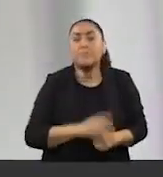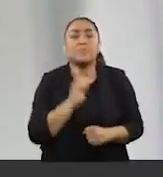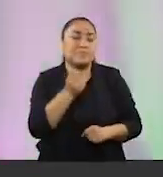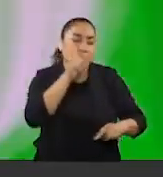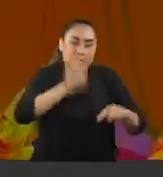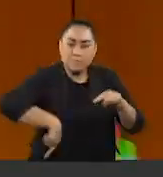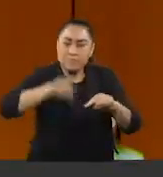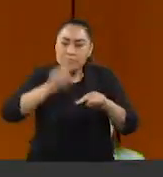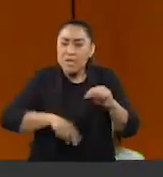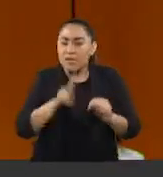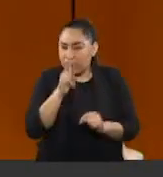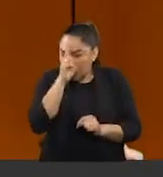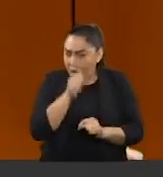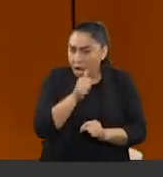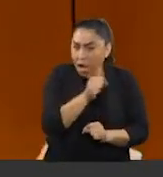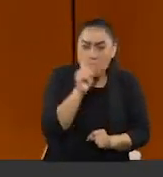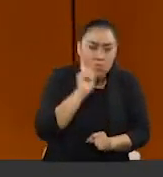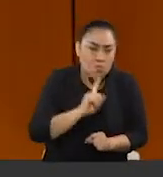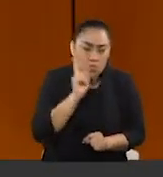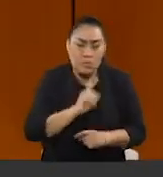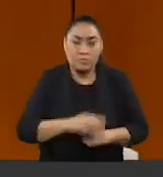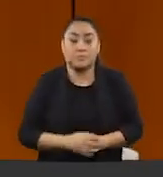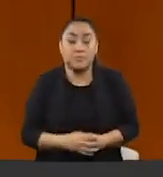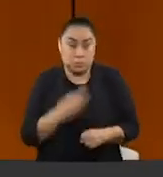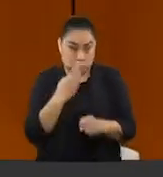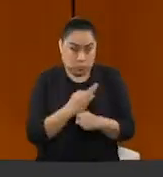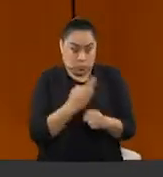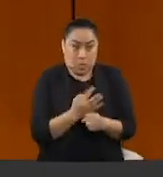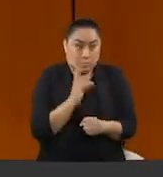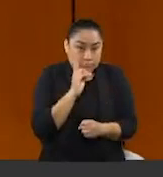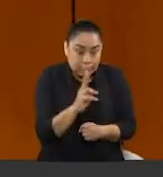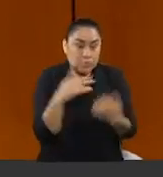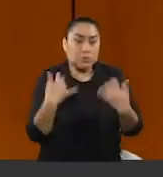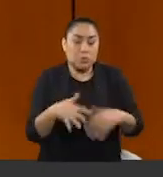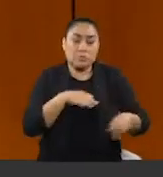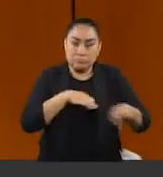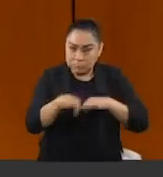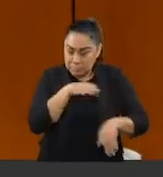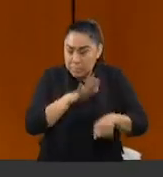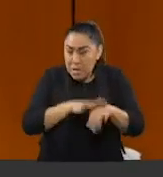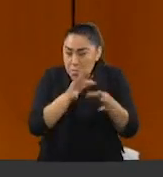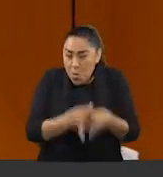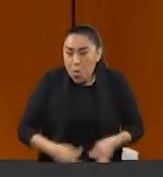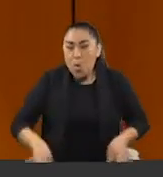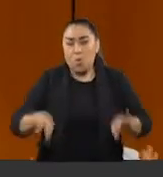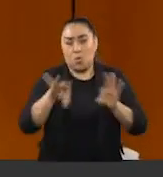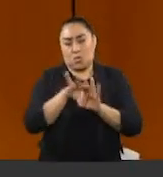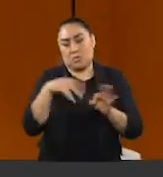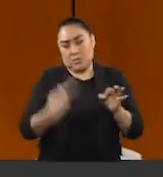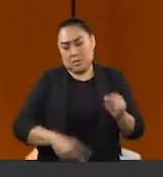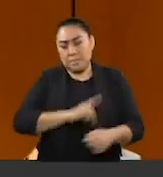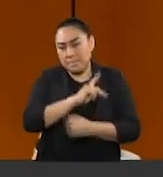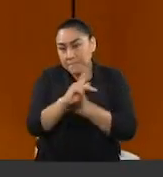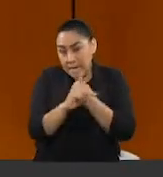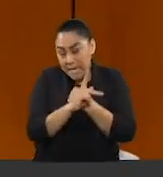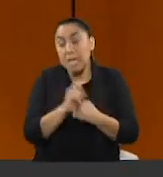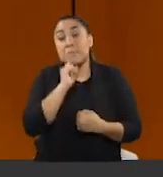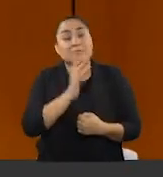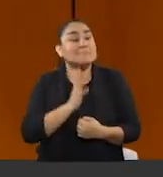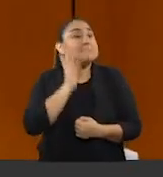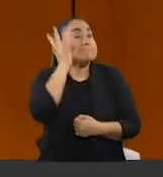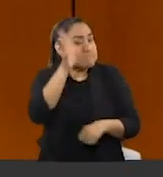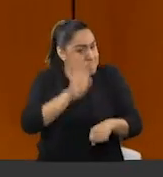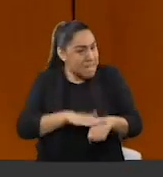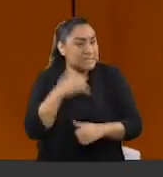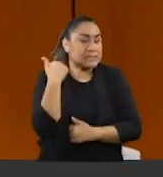de las mujeres. Justificar los avances más relevantes en el país y los retos que aún